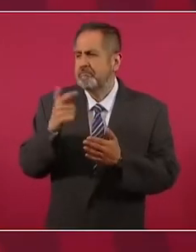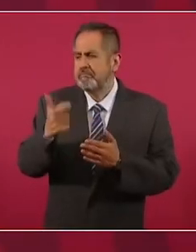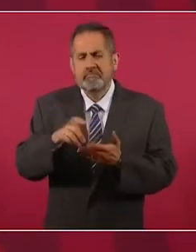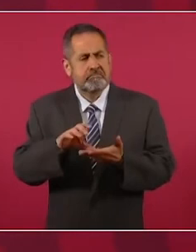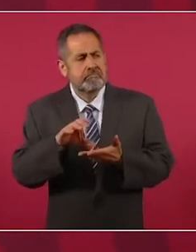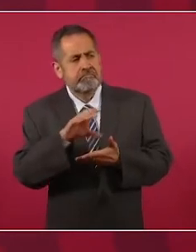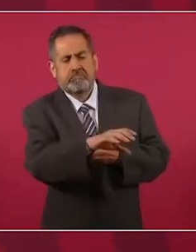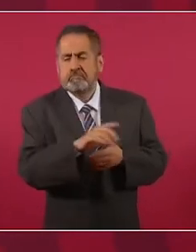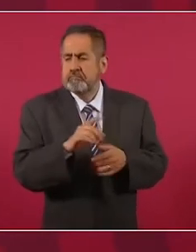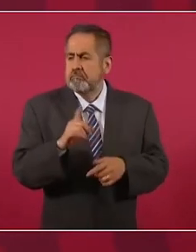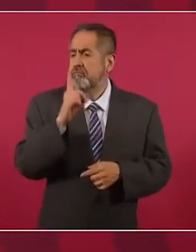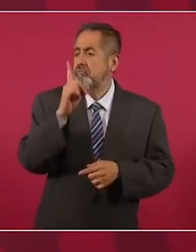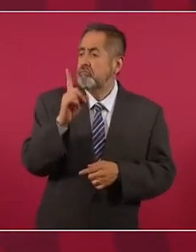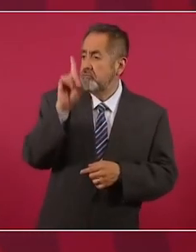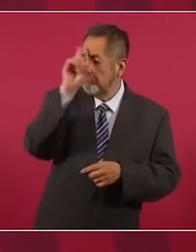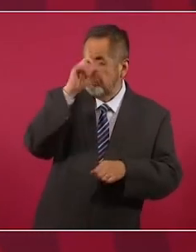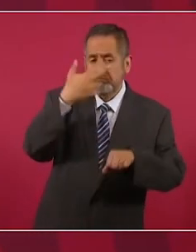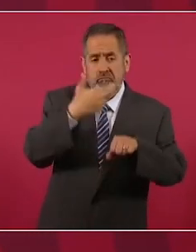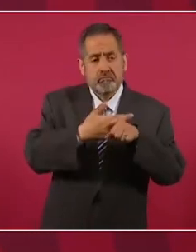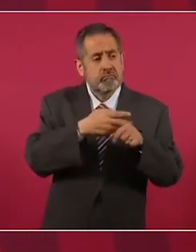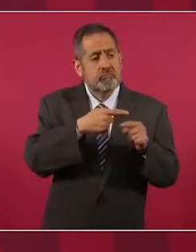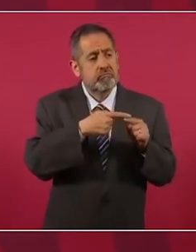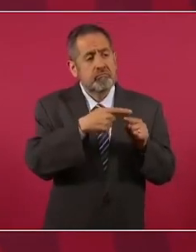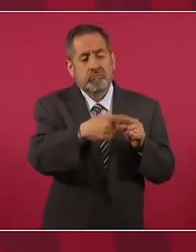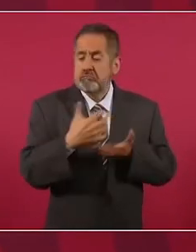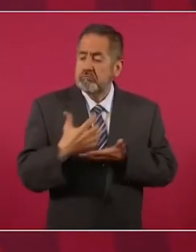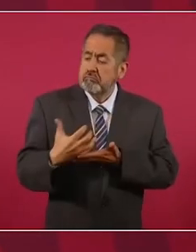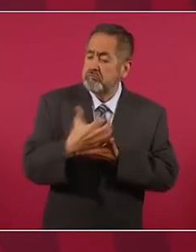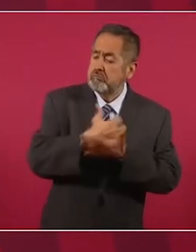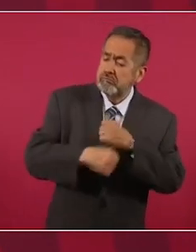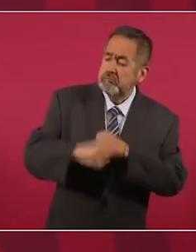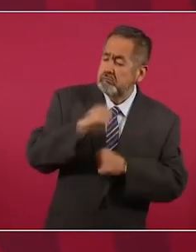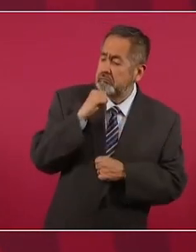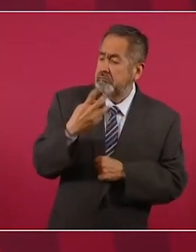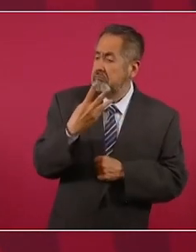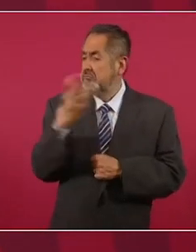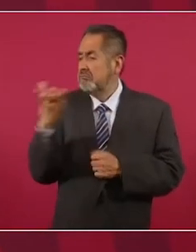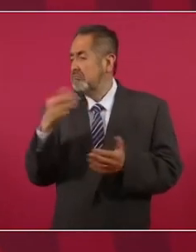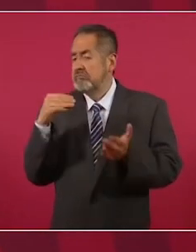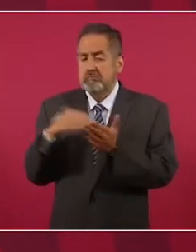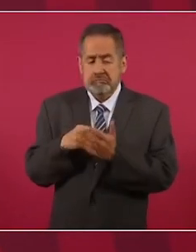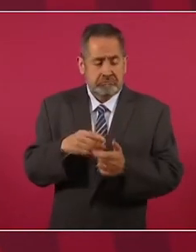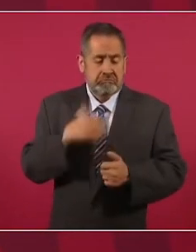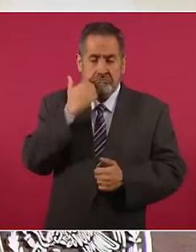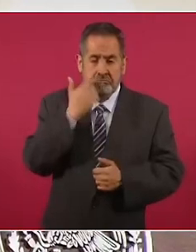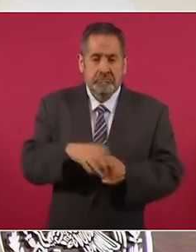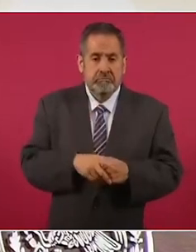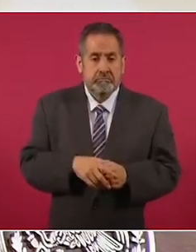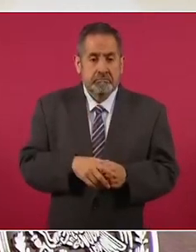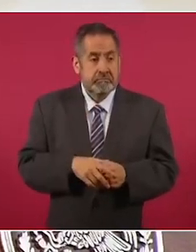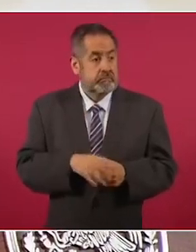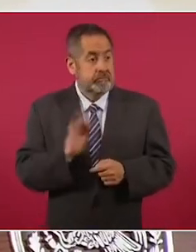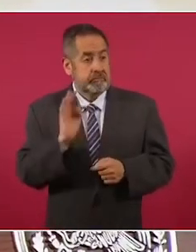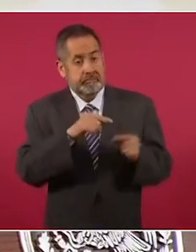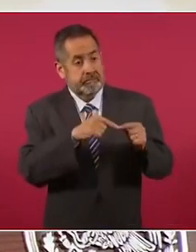hasta 300 mil pesos y que si se va a casar